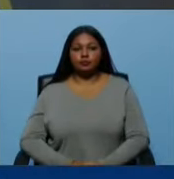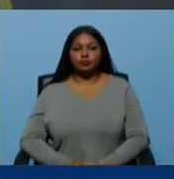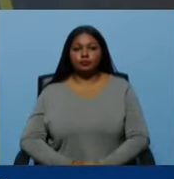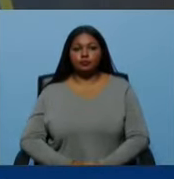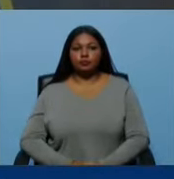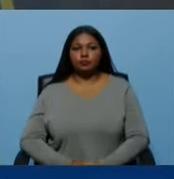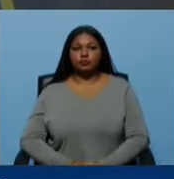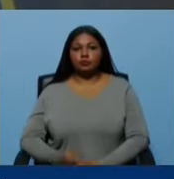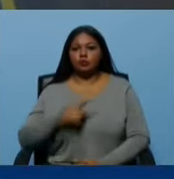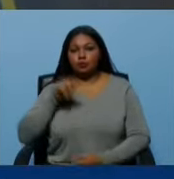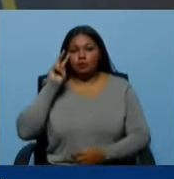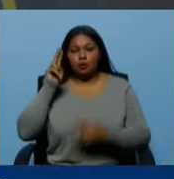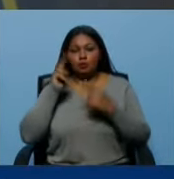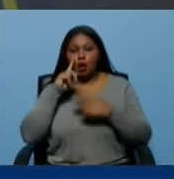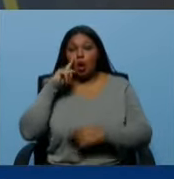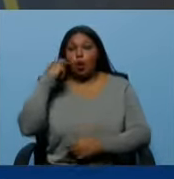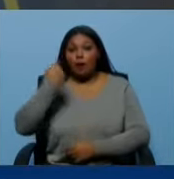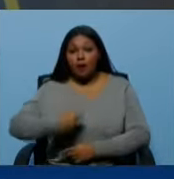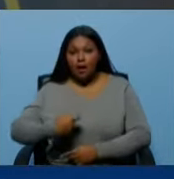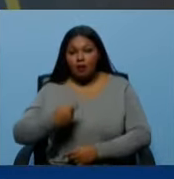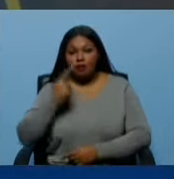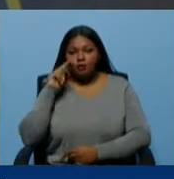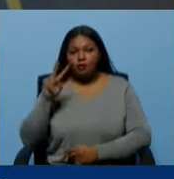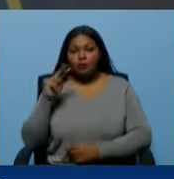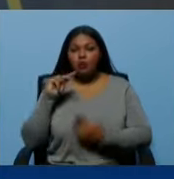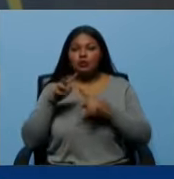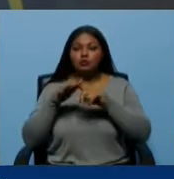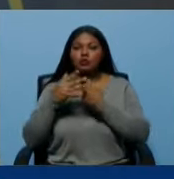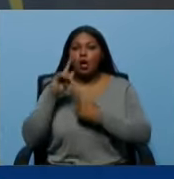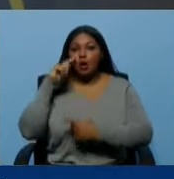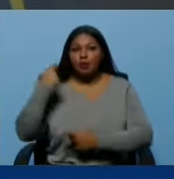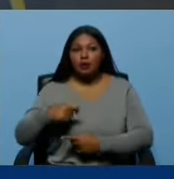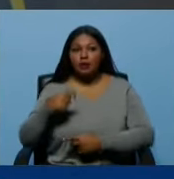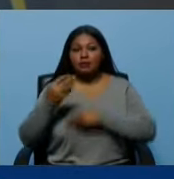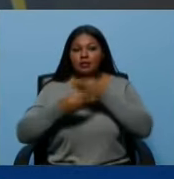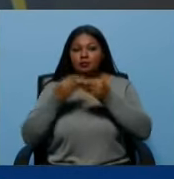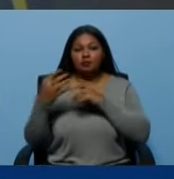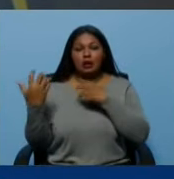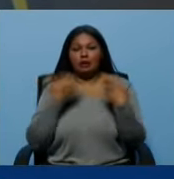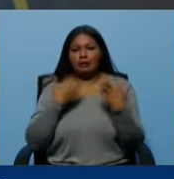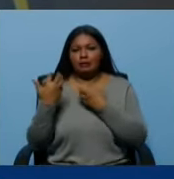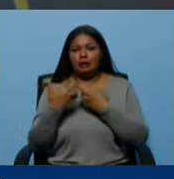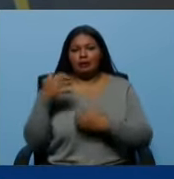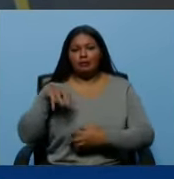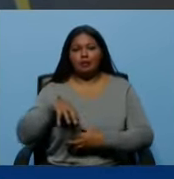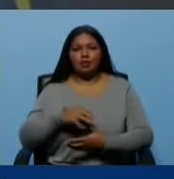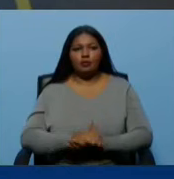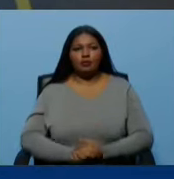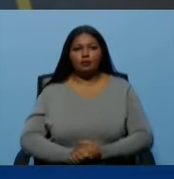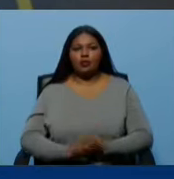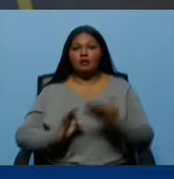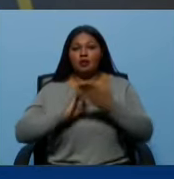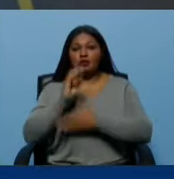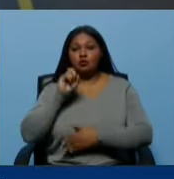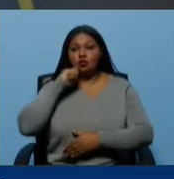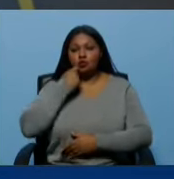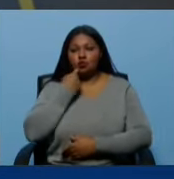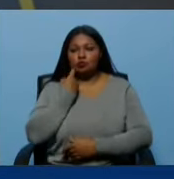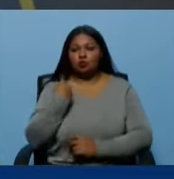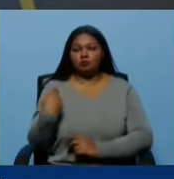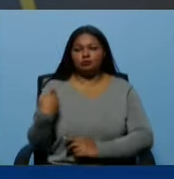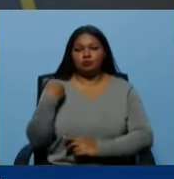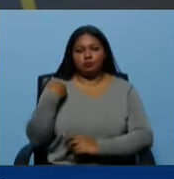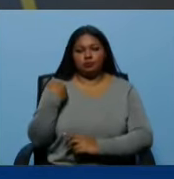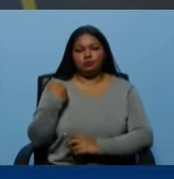En Ucrania, ¿no? En Ucrania se genera una guerra. El estado de la Federación Rusa dice que